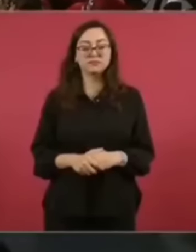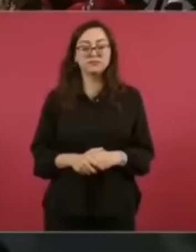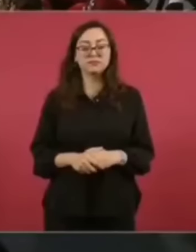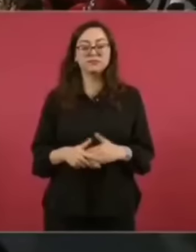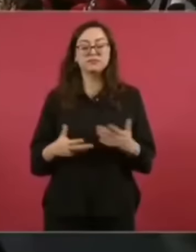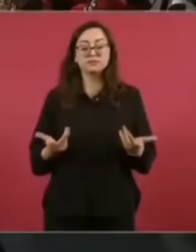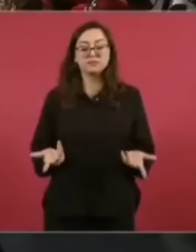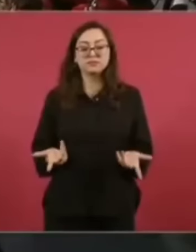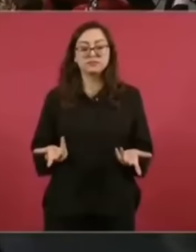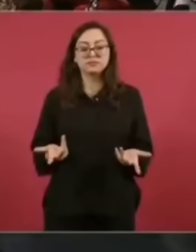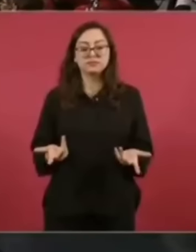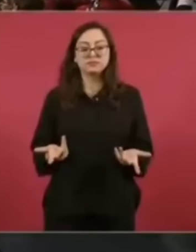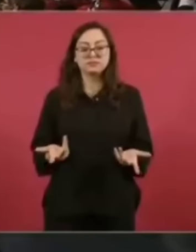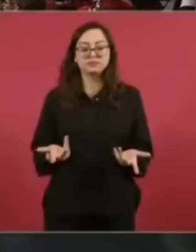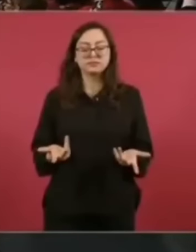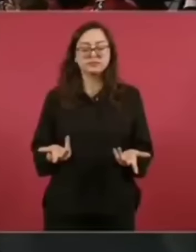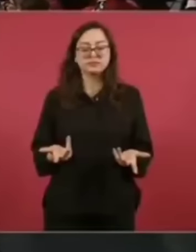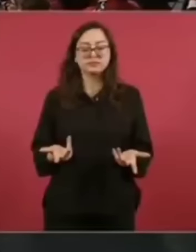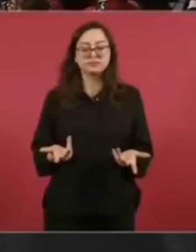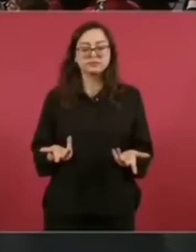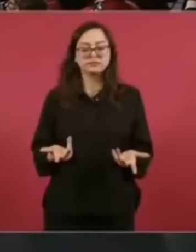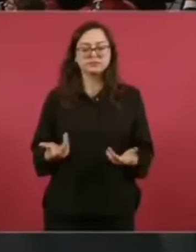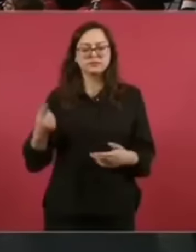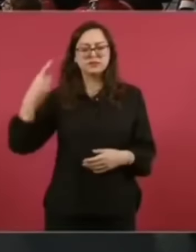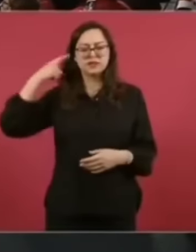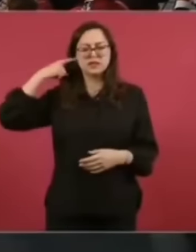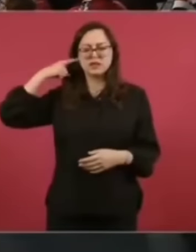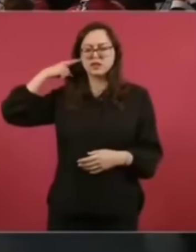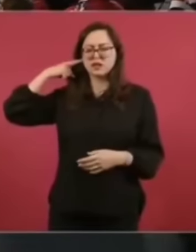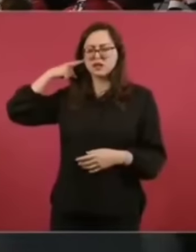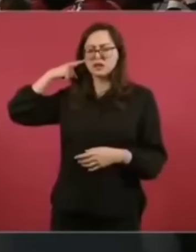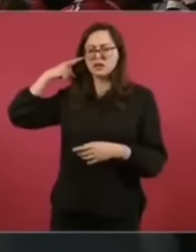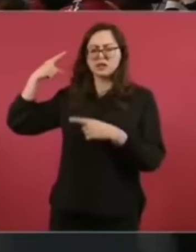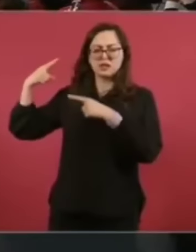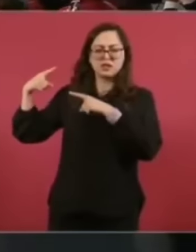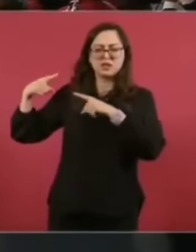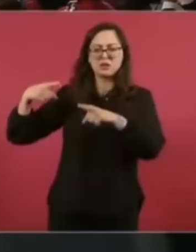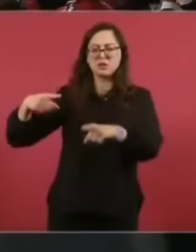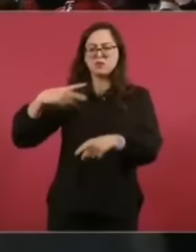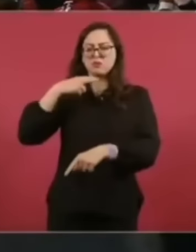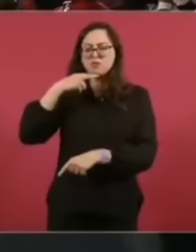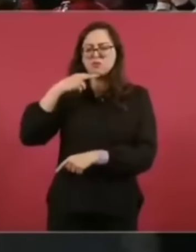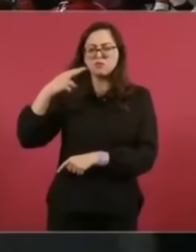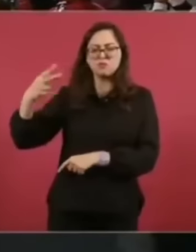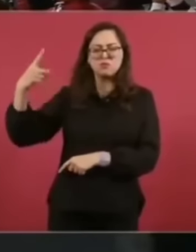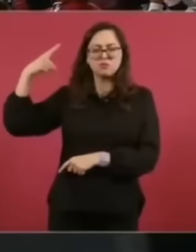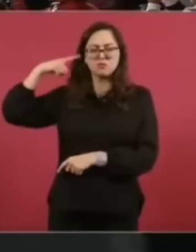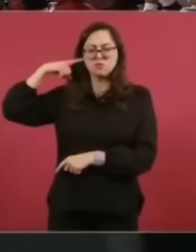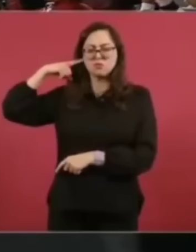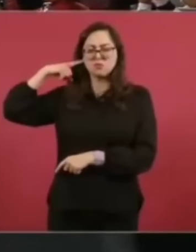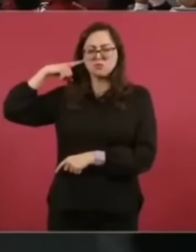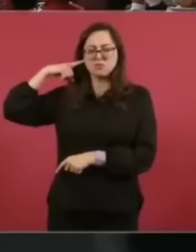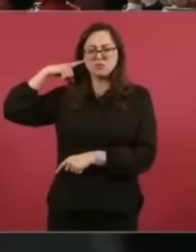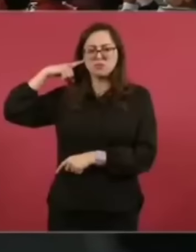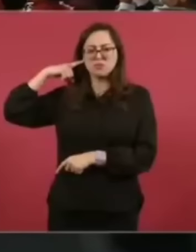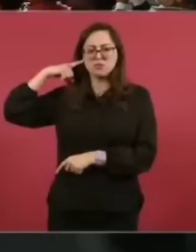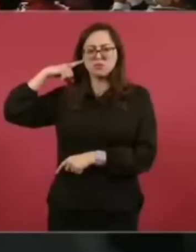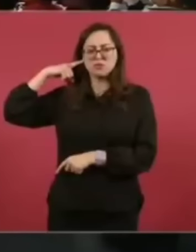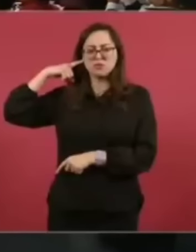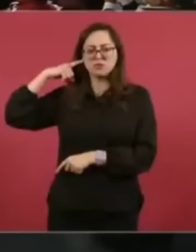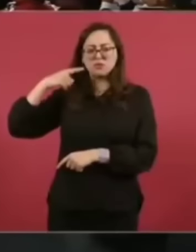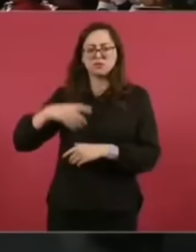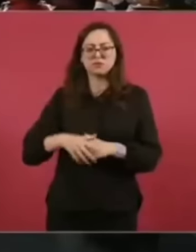hay texto, no hay texto sin contexto